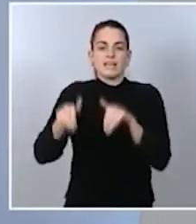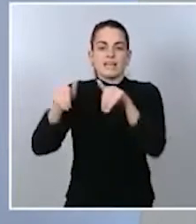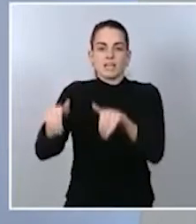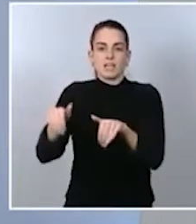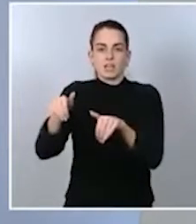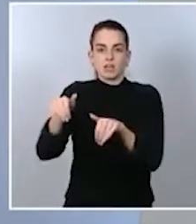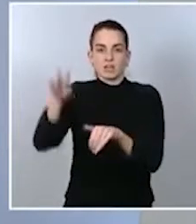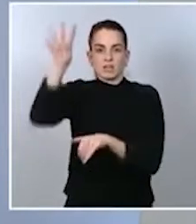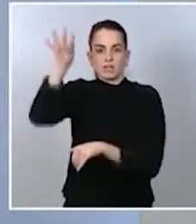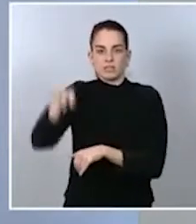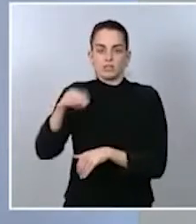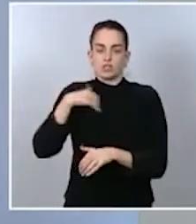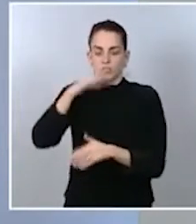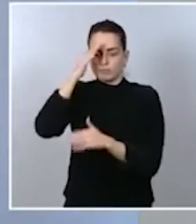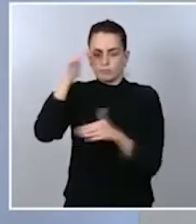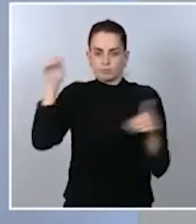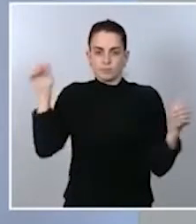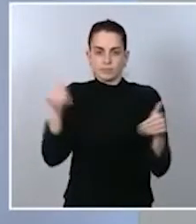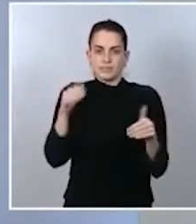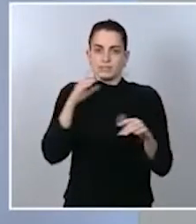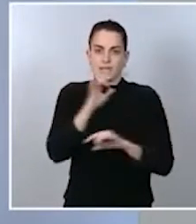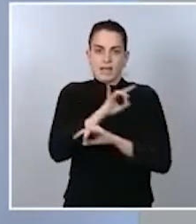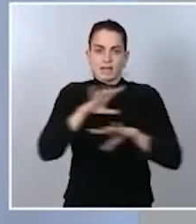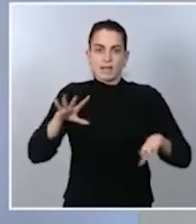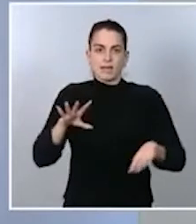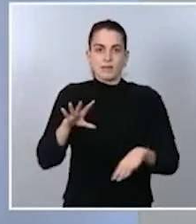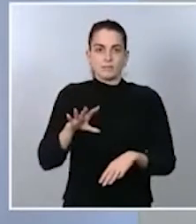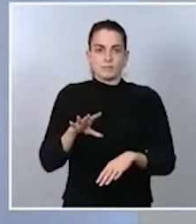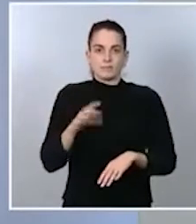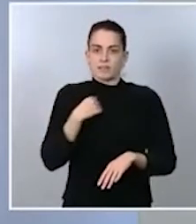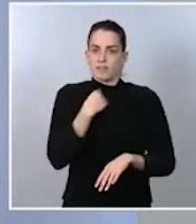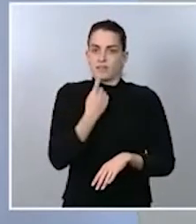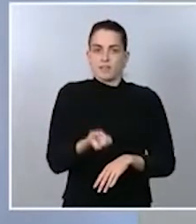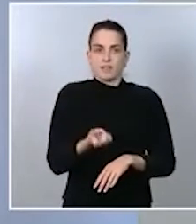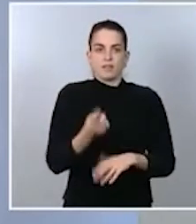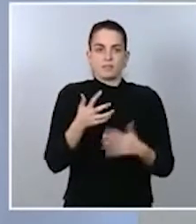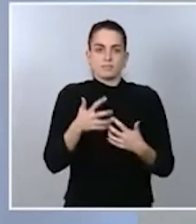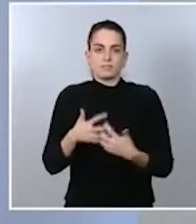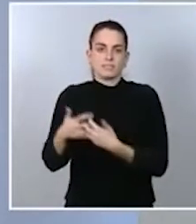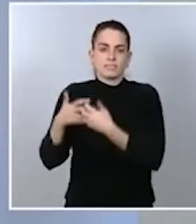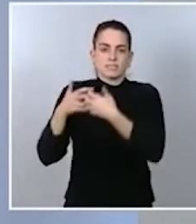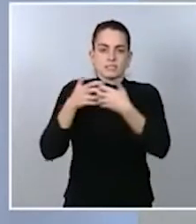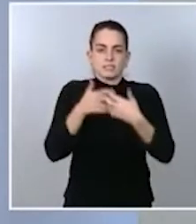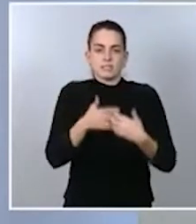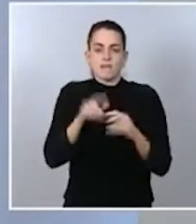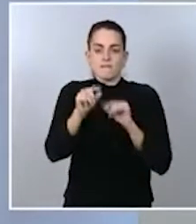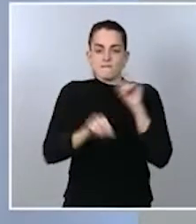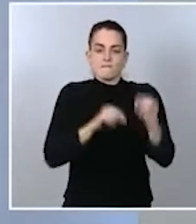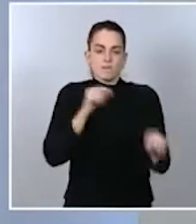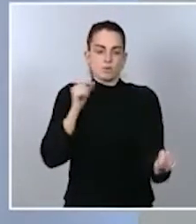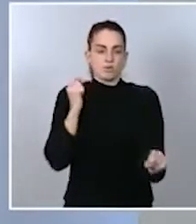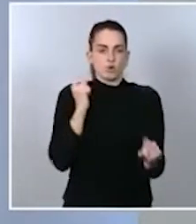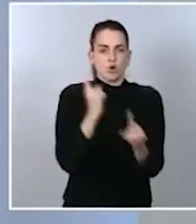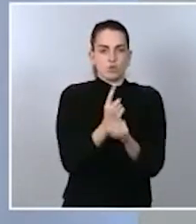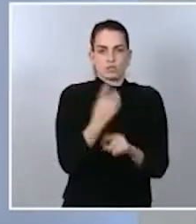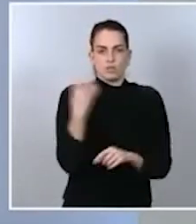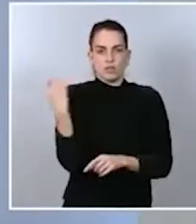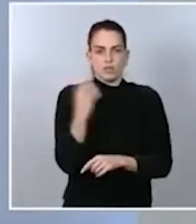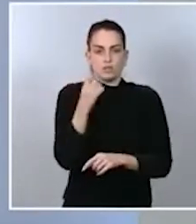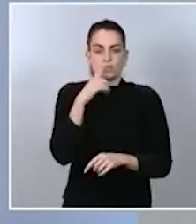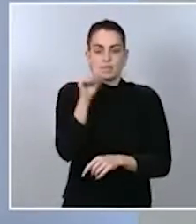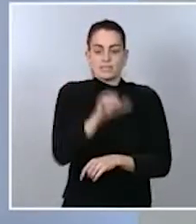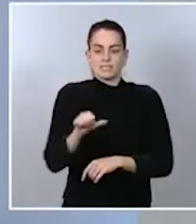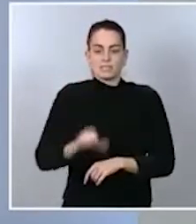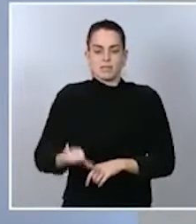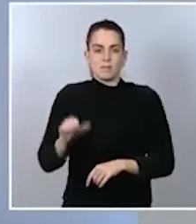centrado al 101% en la lucha contra el virus en unas semanas que ya he dicho que van a ser complicadas y difíciles y este es